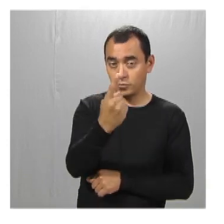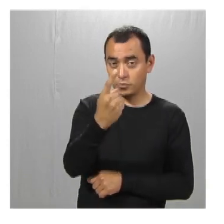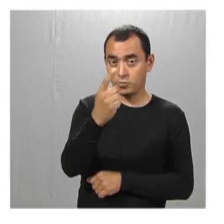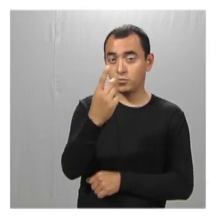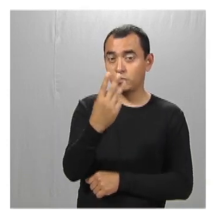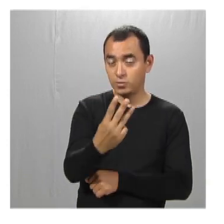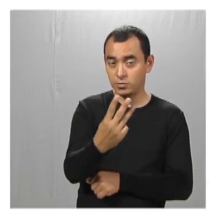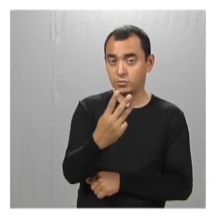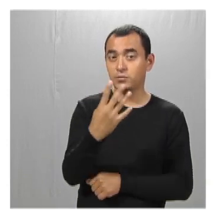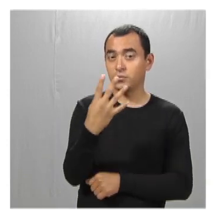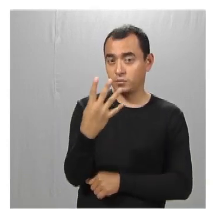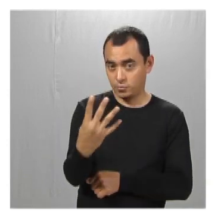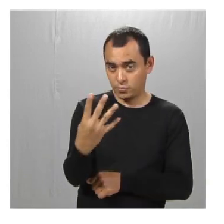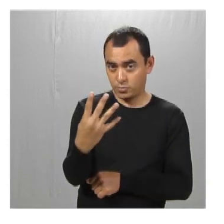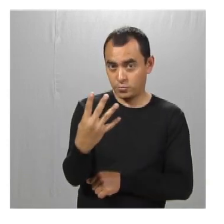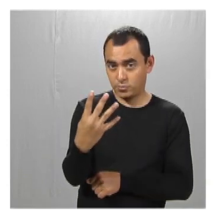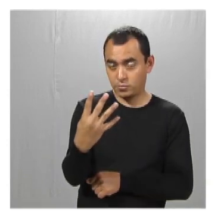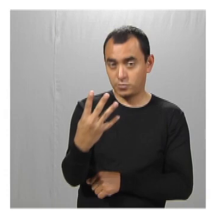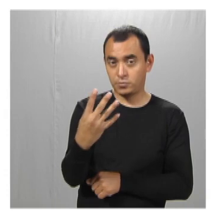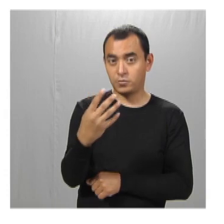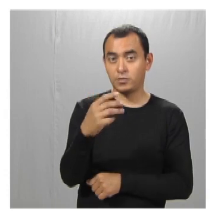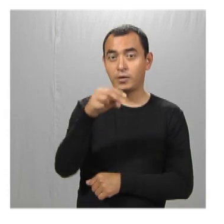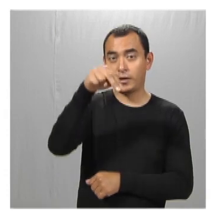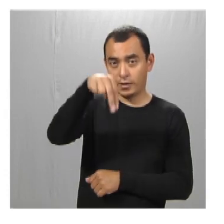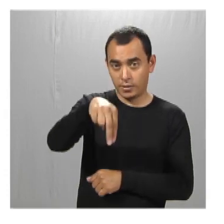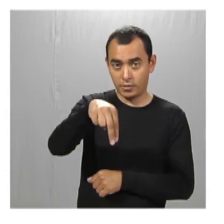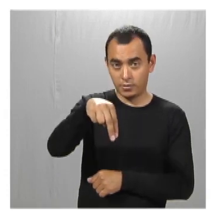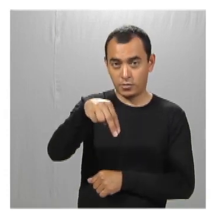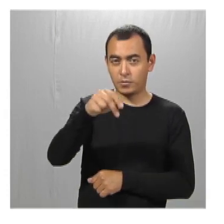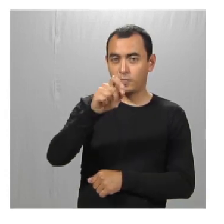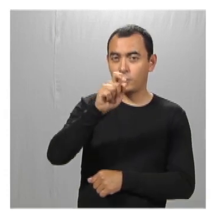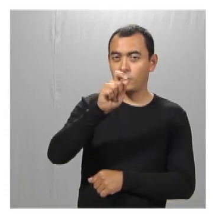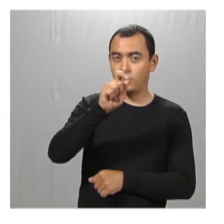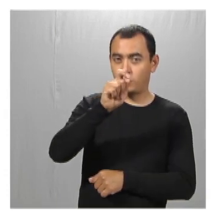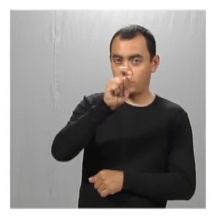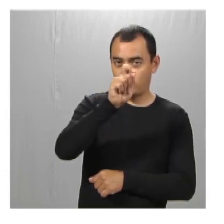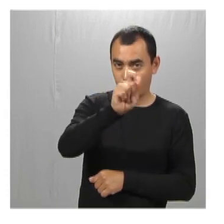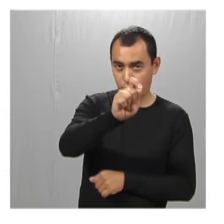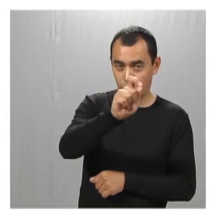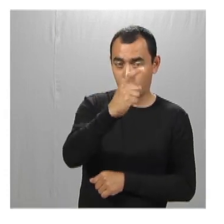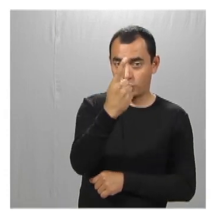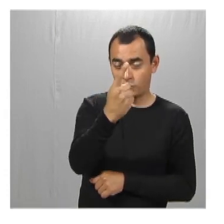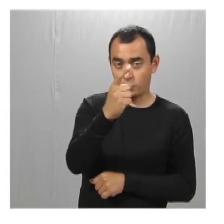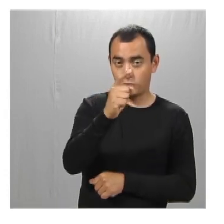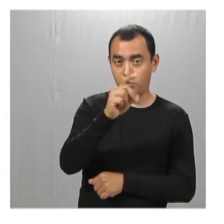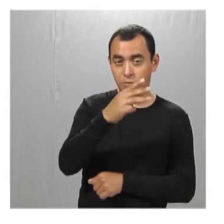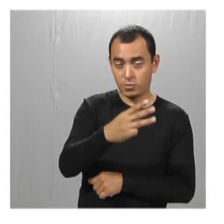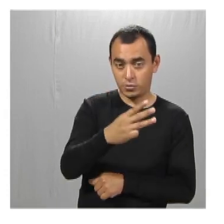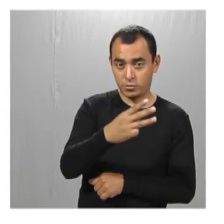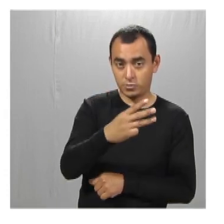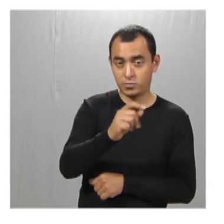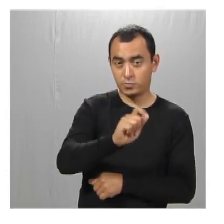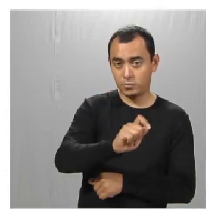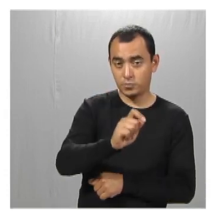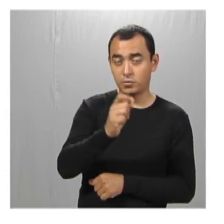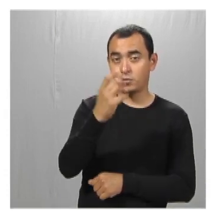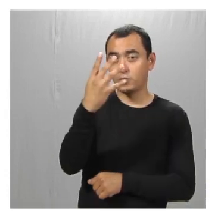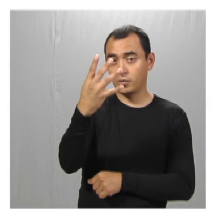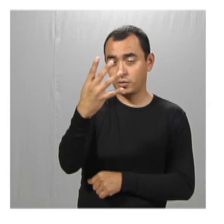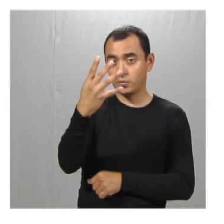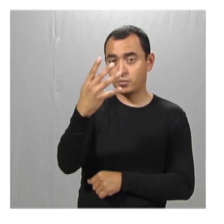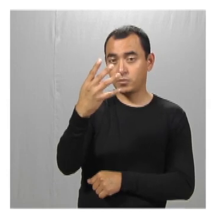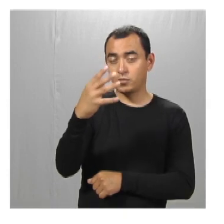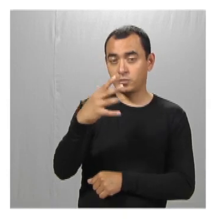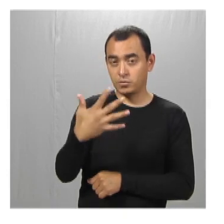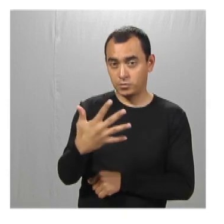1, 3 y 4. La letra N, que es el punto 1, 3, 4 y